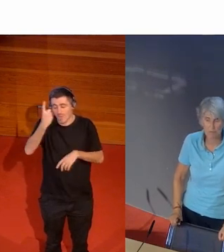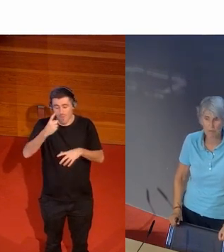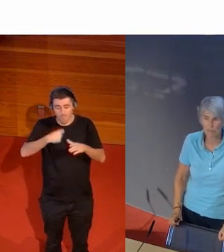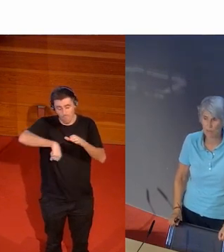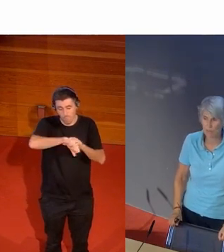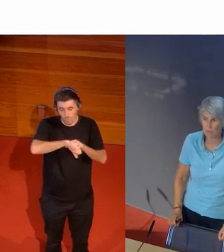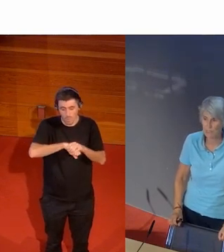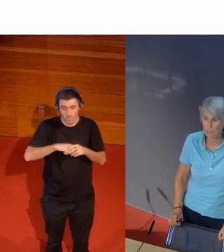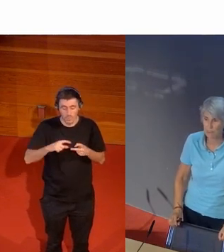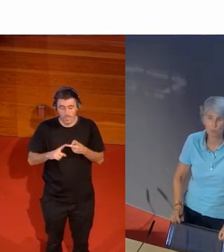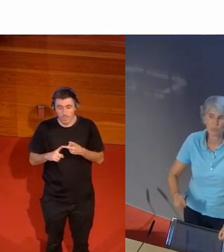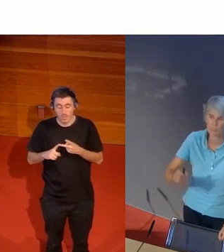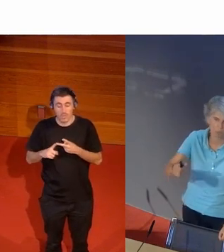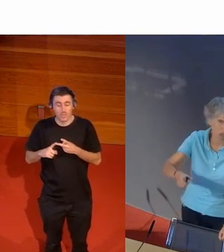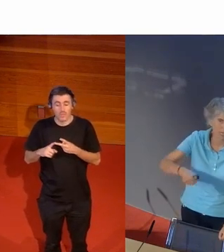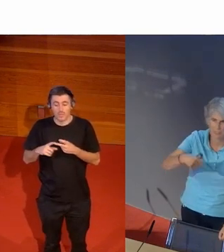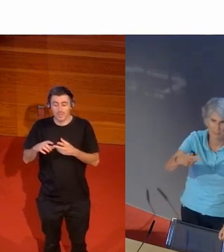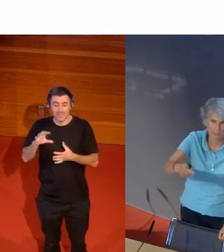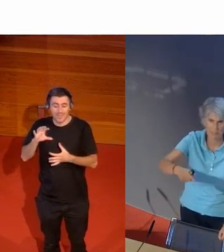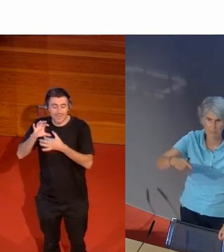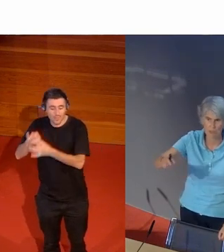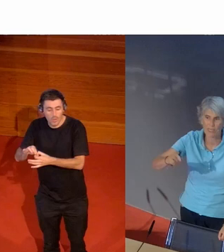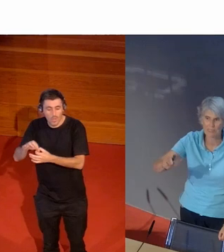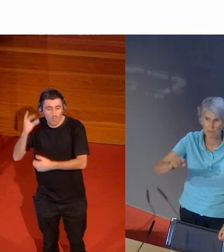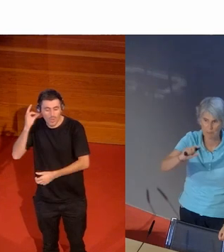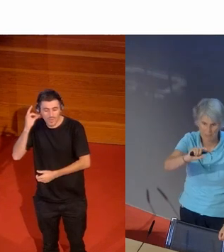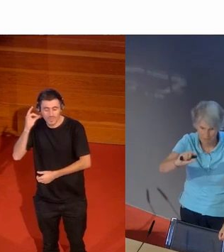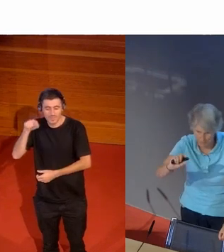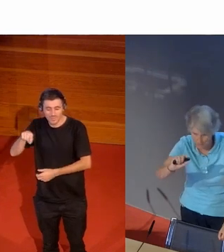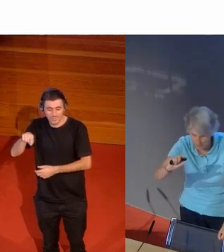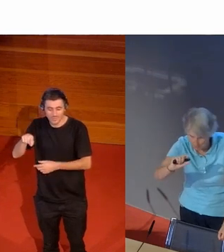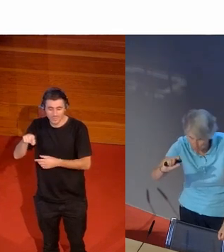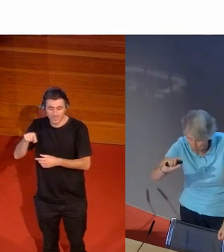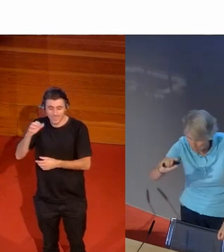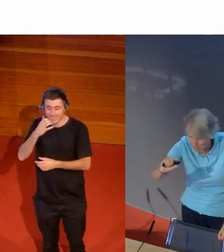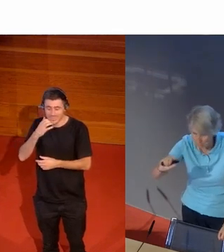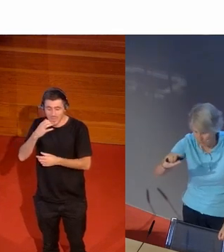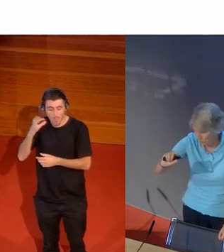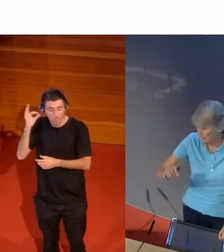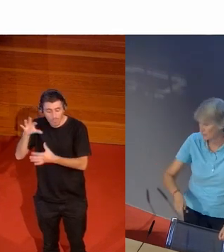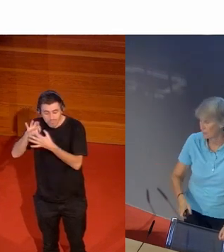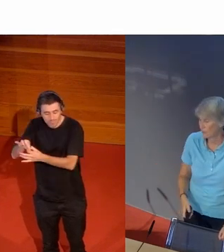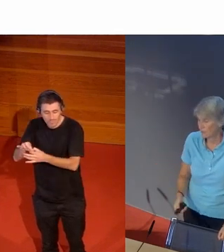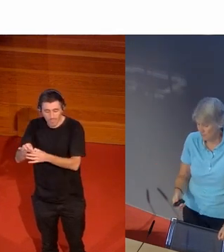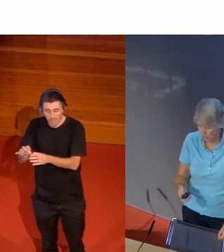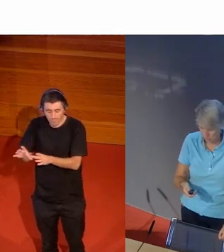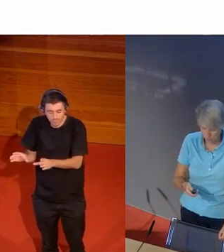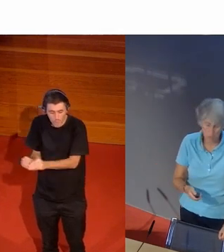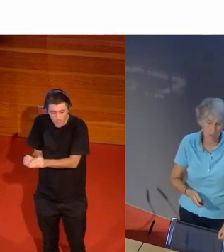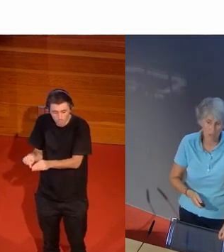predominante en la información femenina no es el reportaje ni la entrevista no es el breve es decir aquí abajo cinco líneas